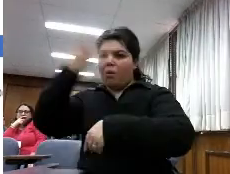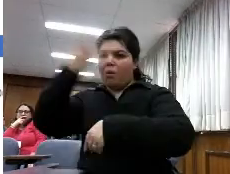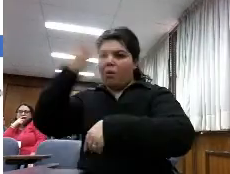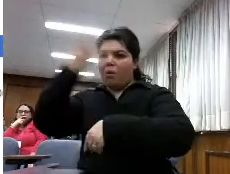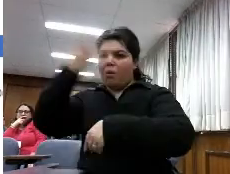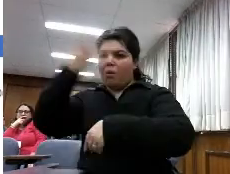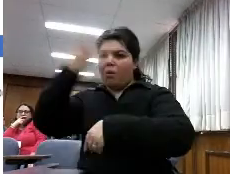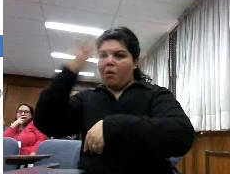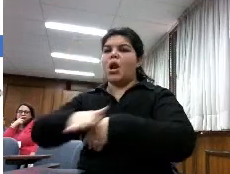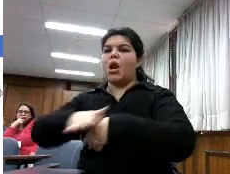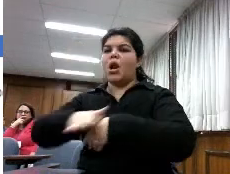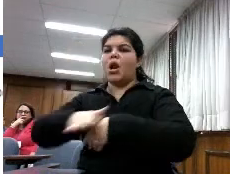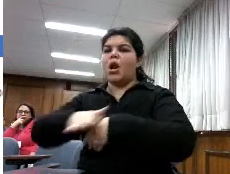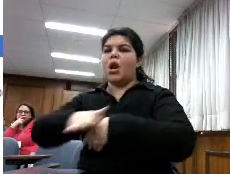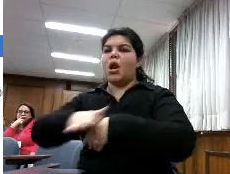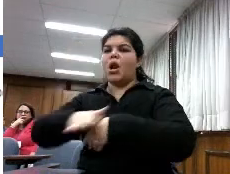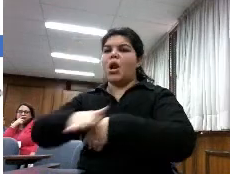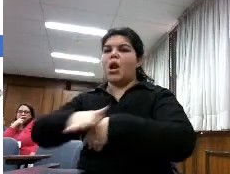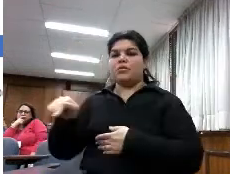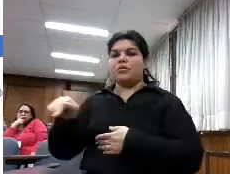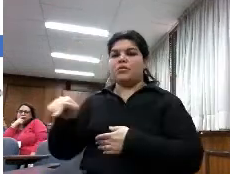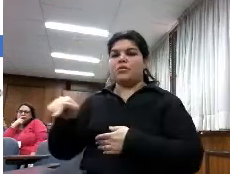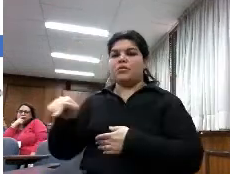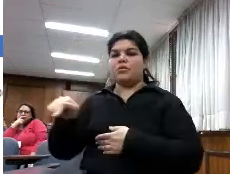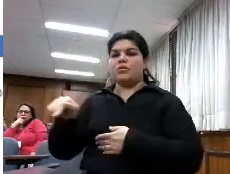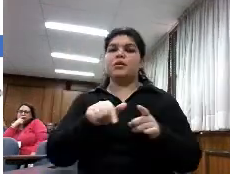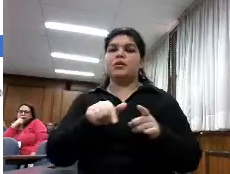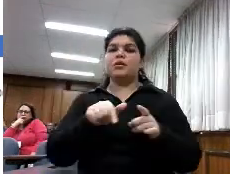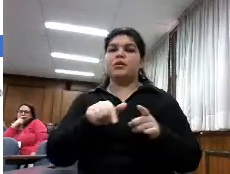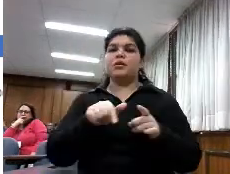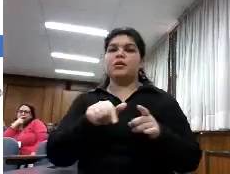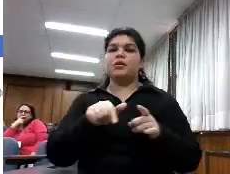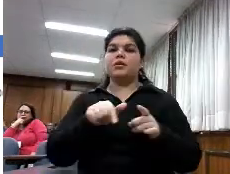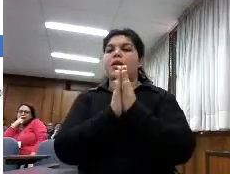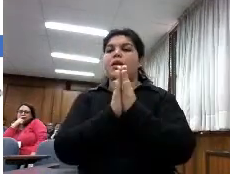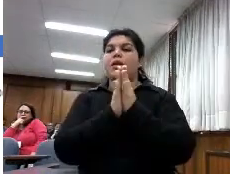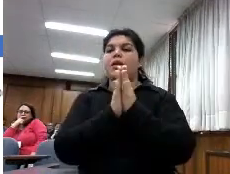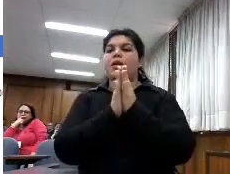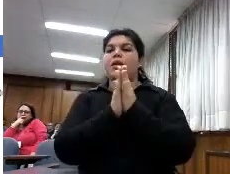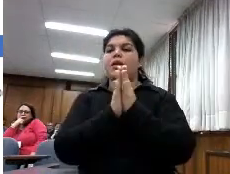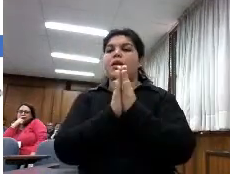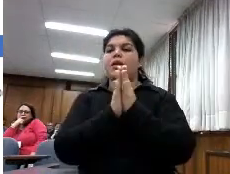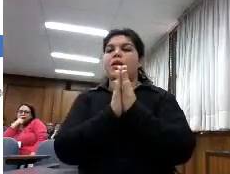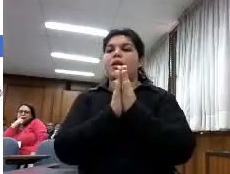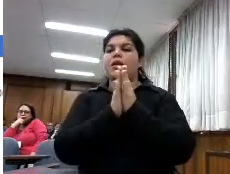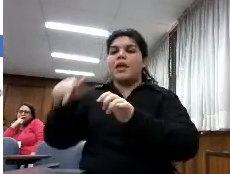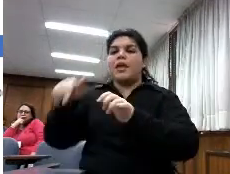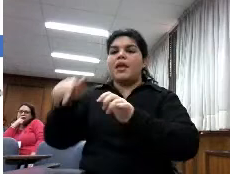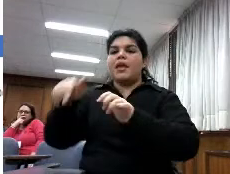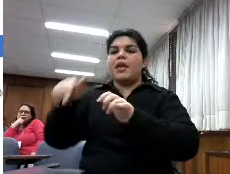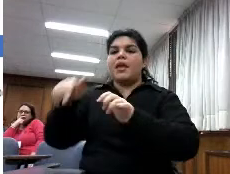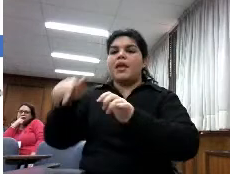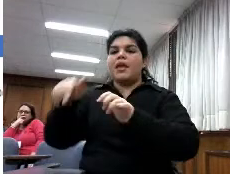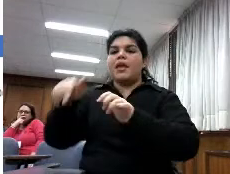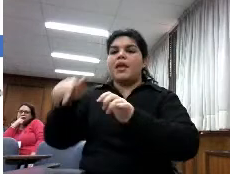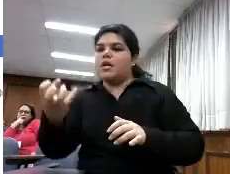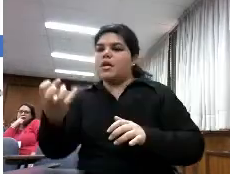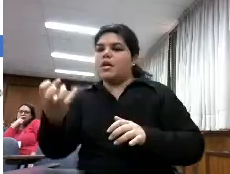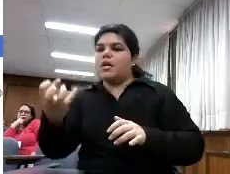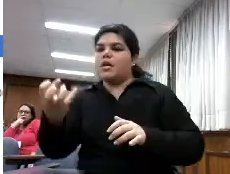libro digital más atractivo para la gente? pues fundamentalmente mirad que hubiera más títulos